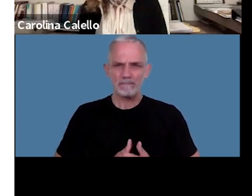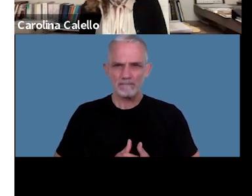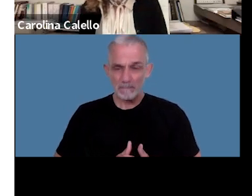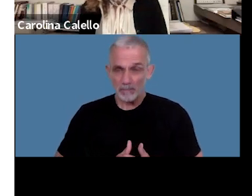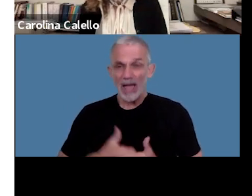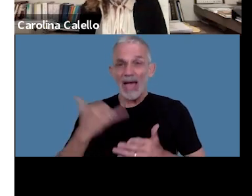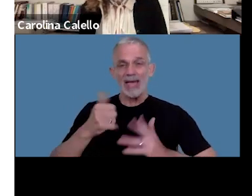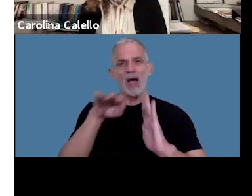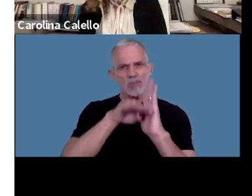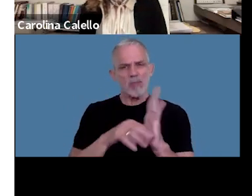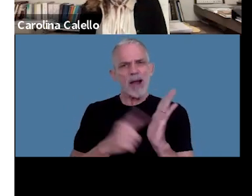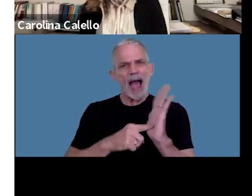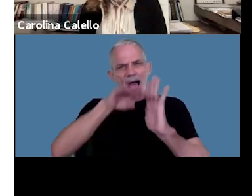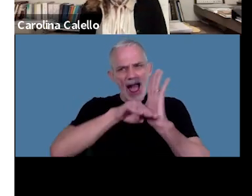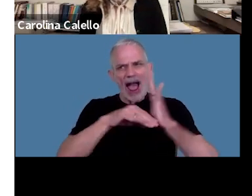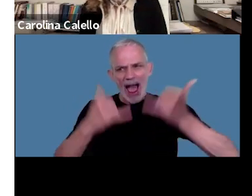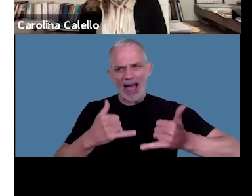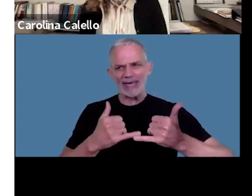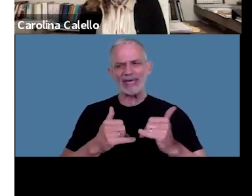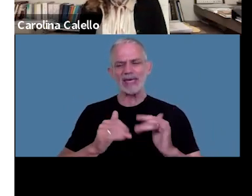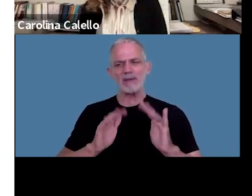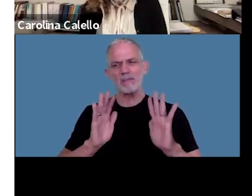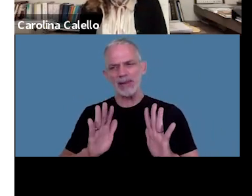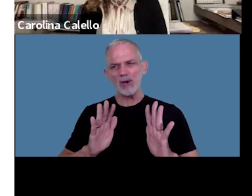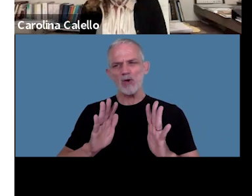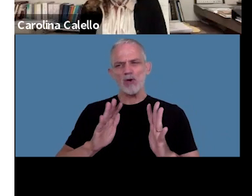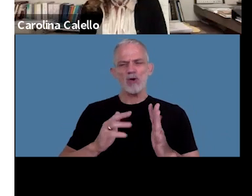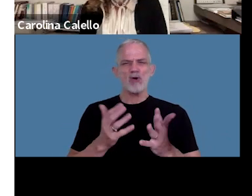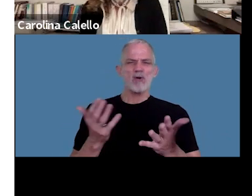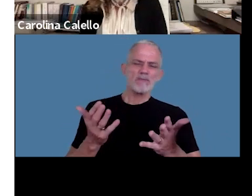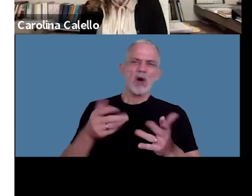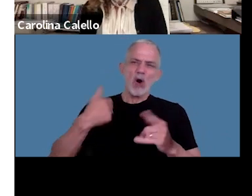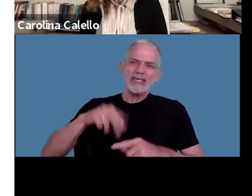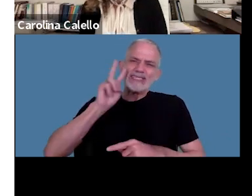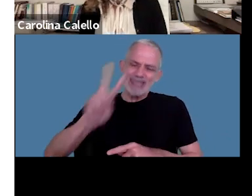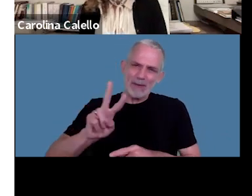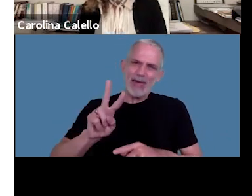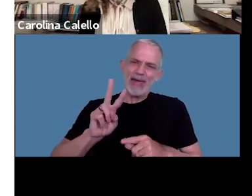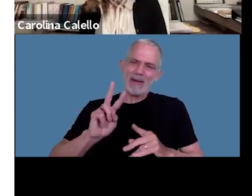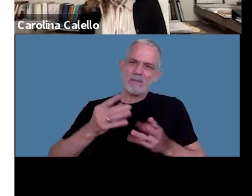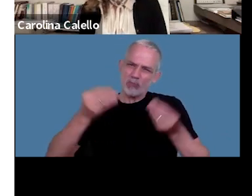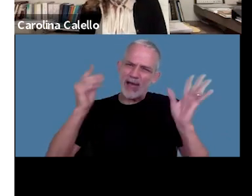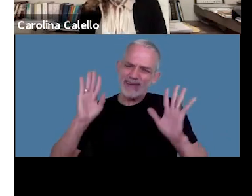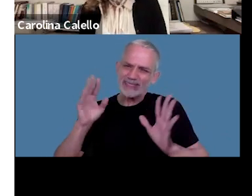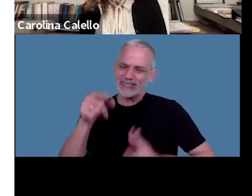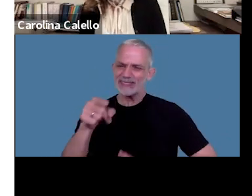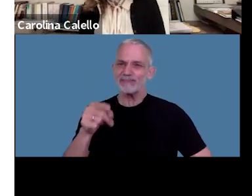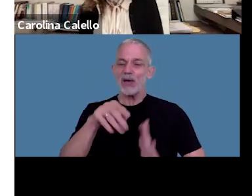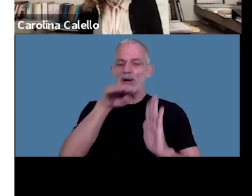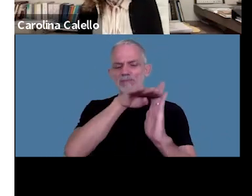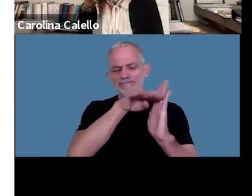esos procedimientos reglados hoy se observa bastante mucho diría que muchas veces estos